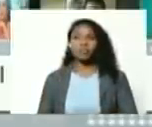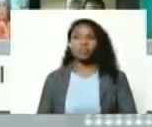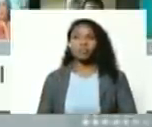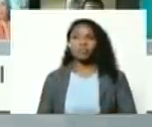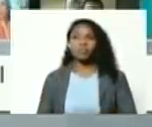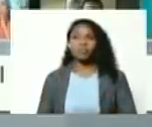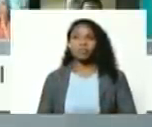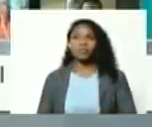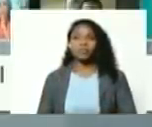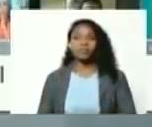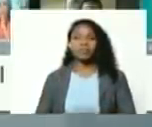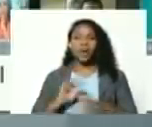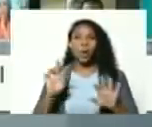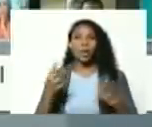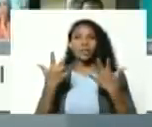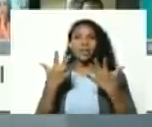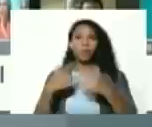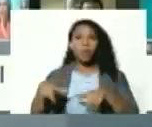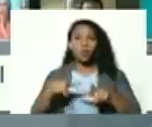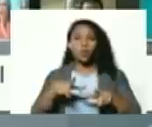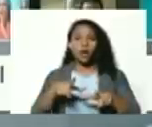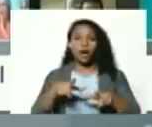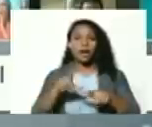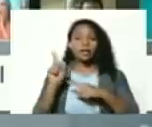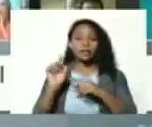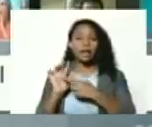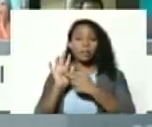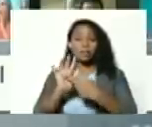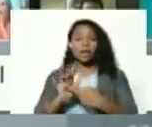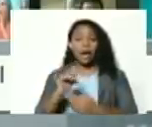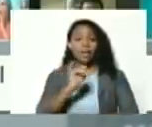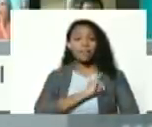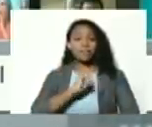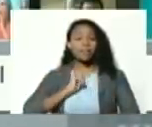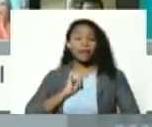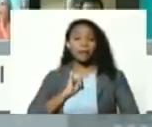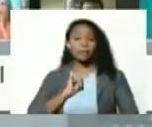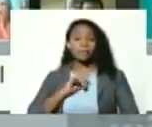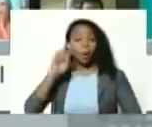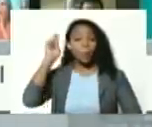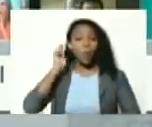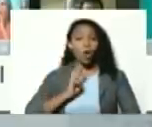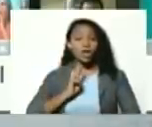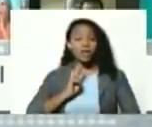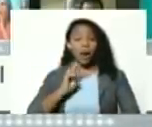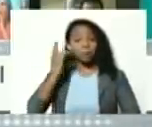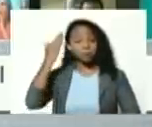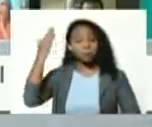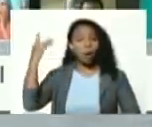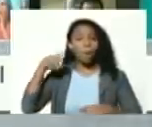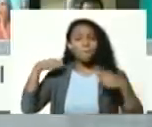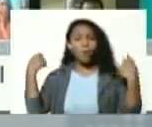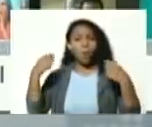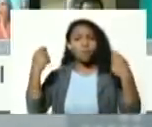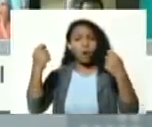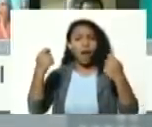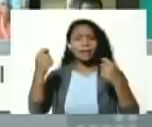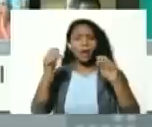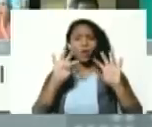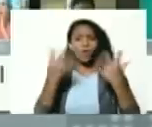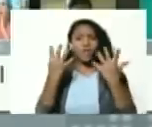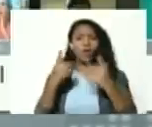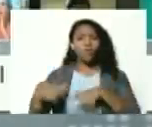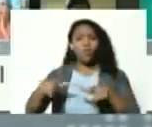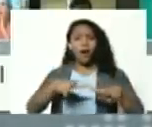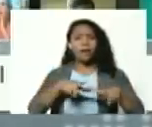en octavo lugar representaciones e identidad Bolívar en el imaginario popular en noveno lugar